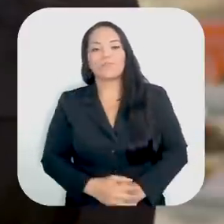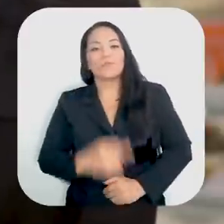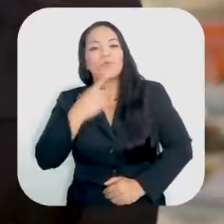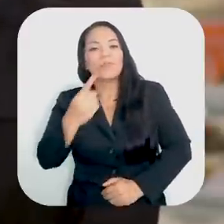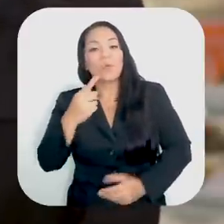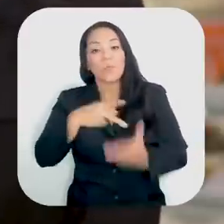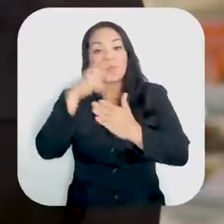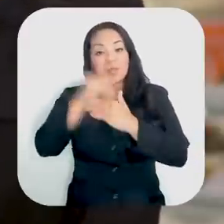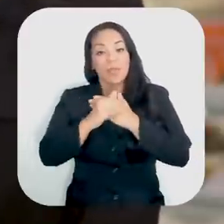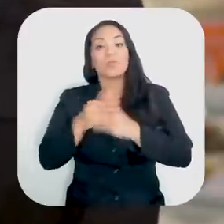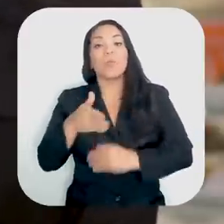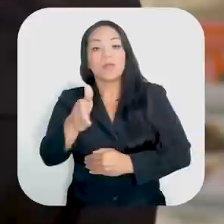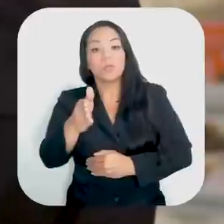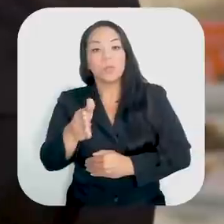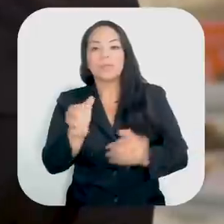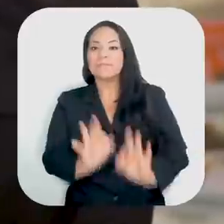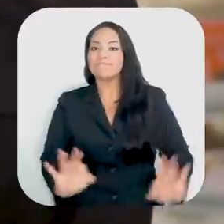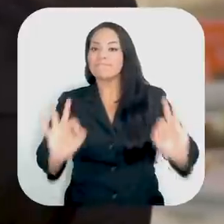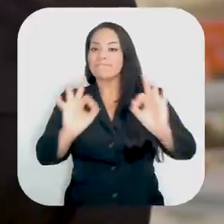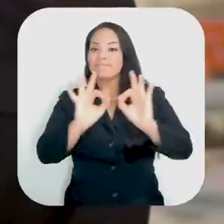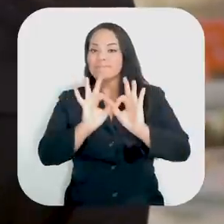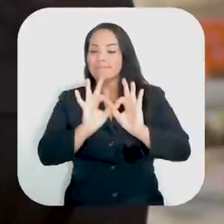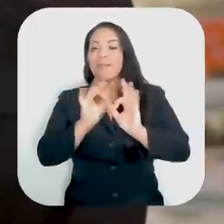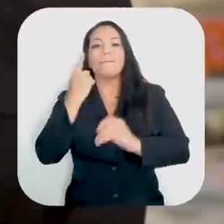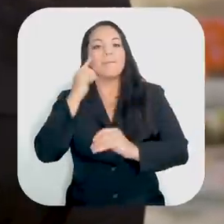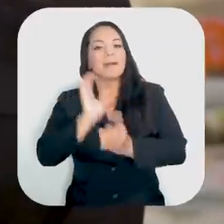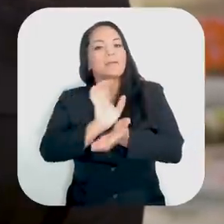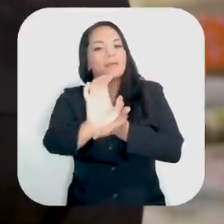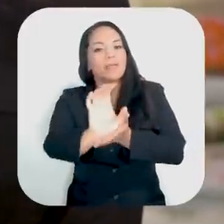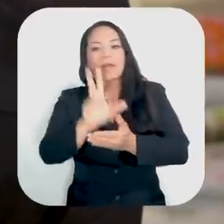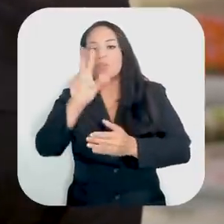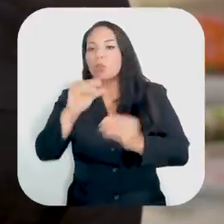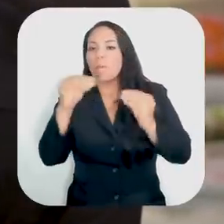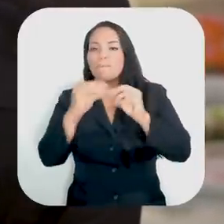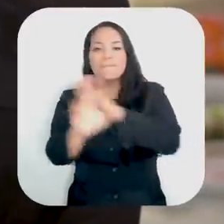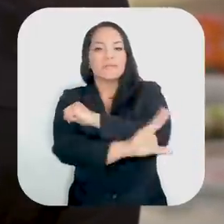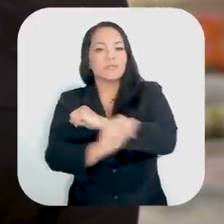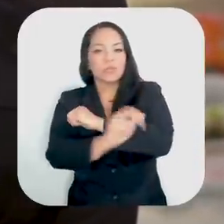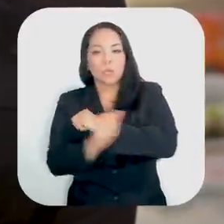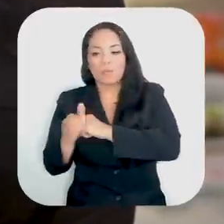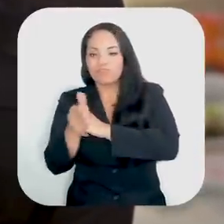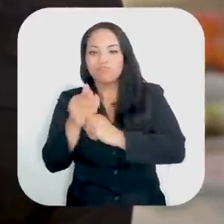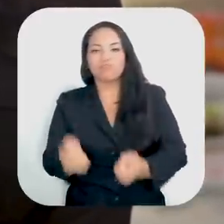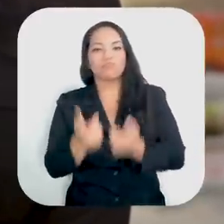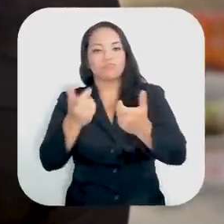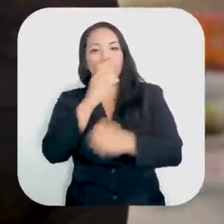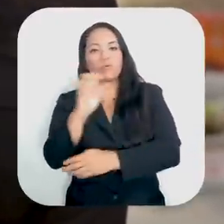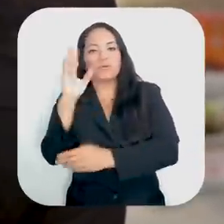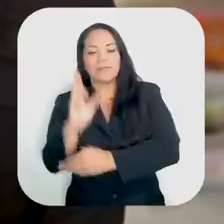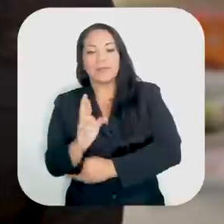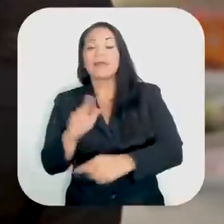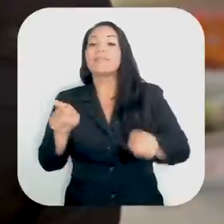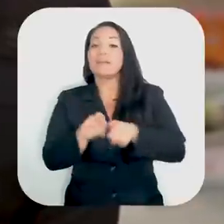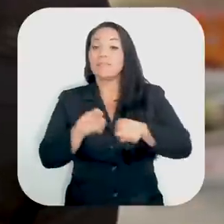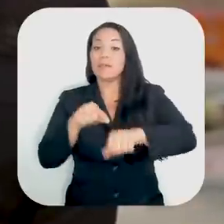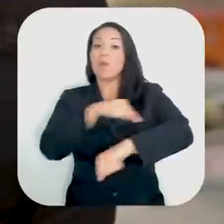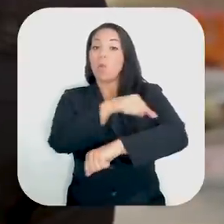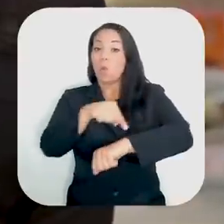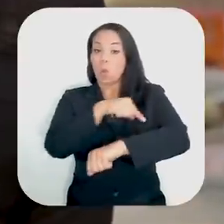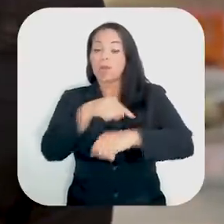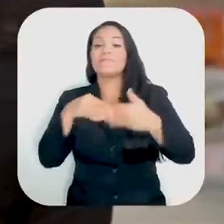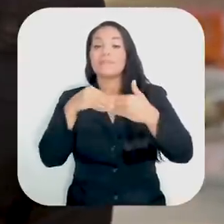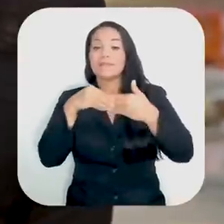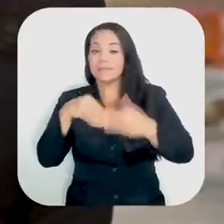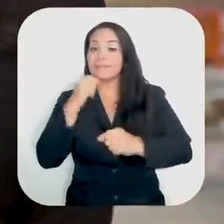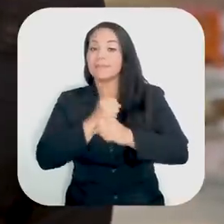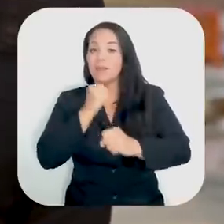Quiero mencionar el del atún que va a impedir que se sigan robando la riqueza atúnera de Costa Rica. También las jornadas flexibles que van a